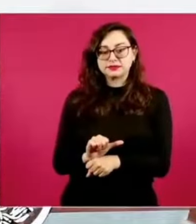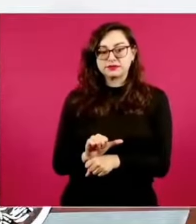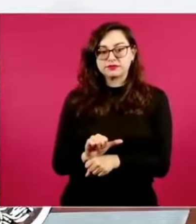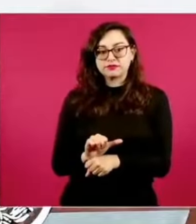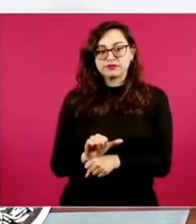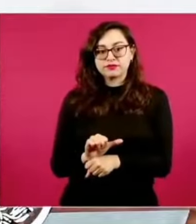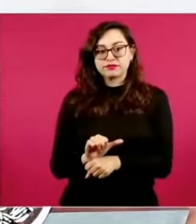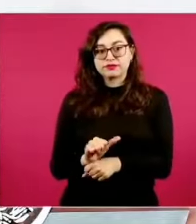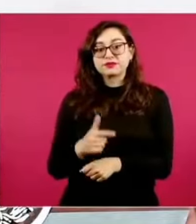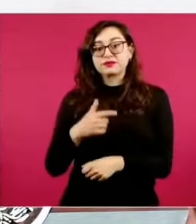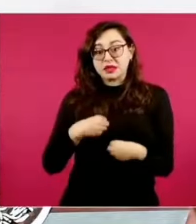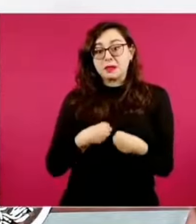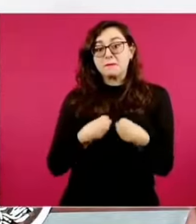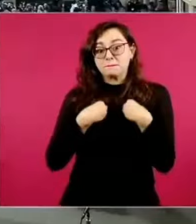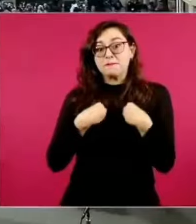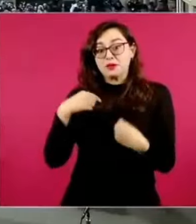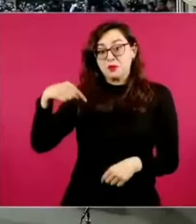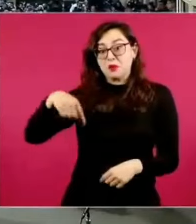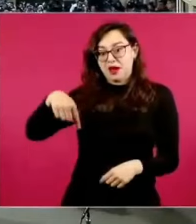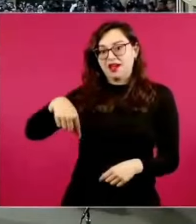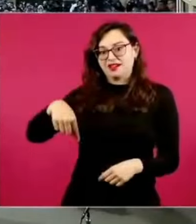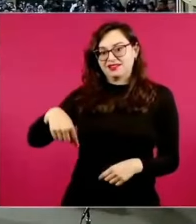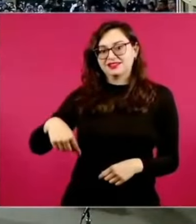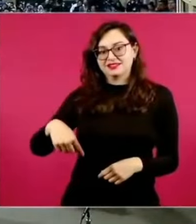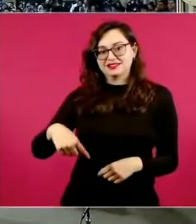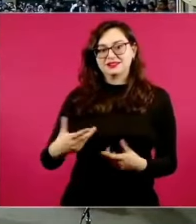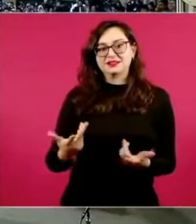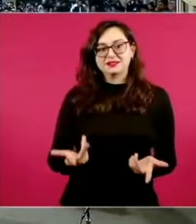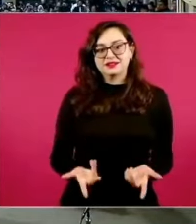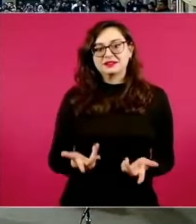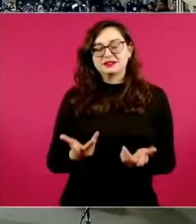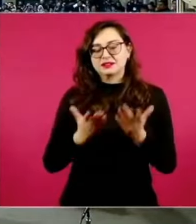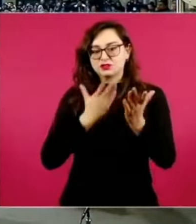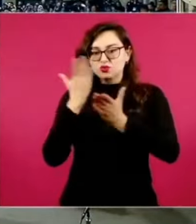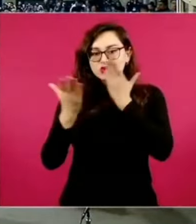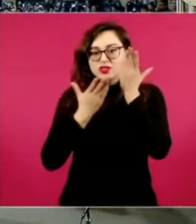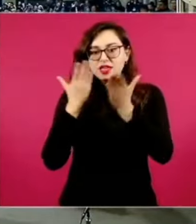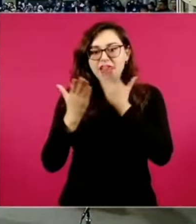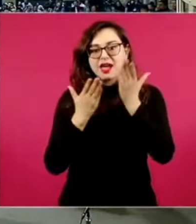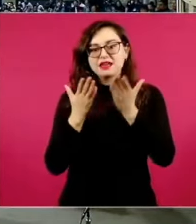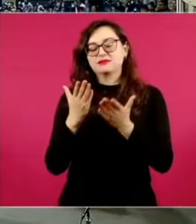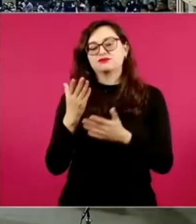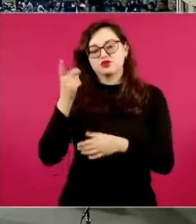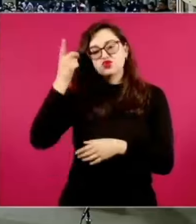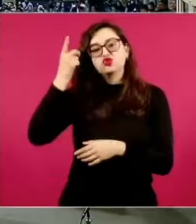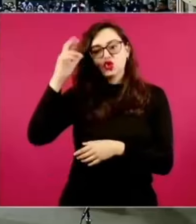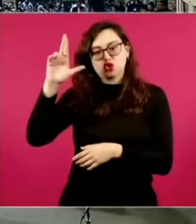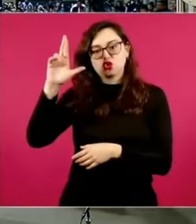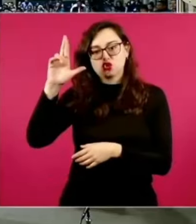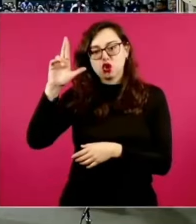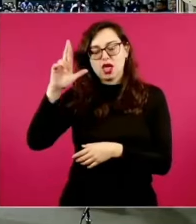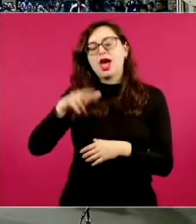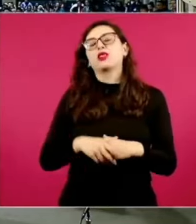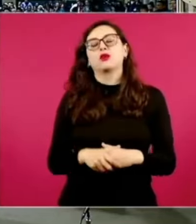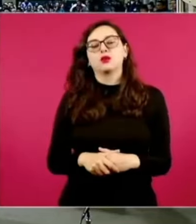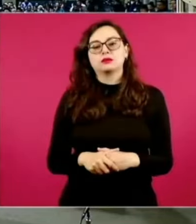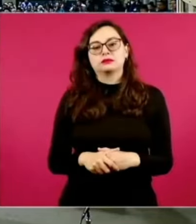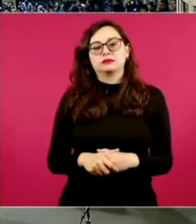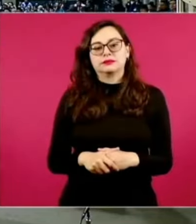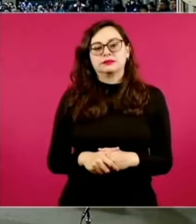casualmente viviendo en México haciendo una beca doctoral y estoy trabajando